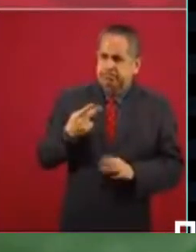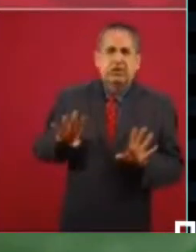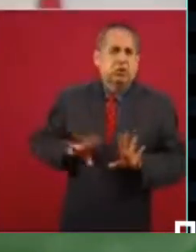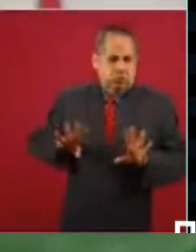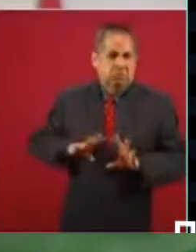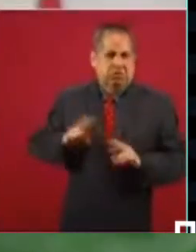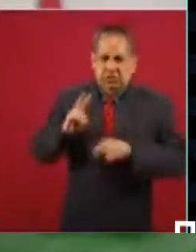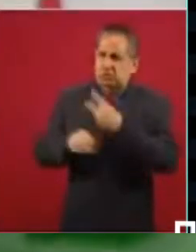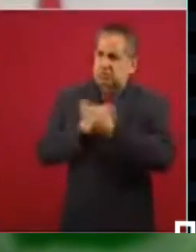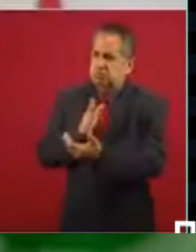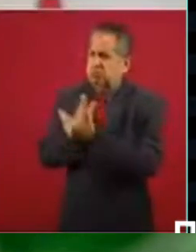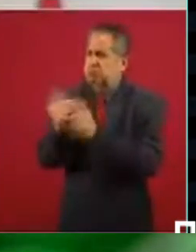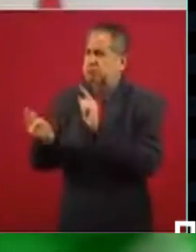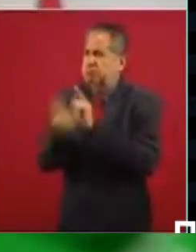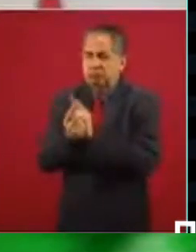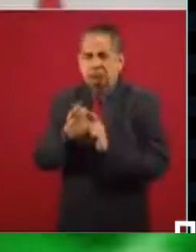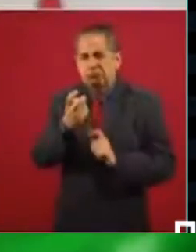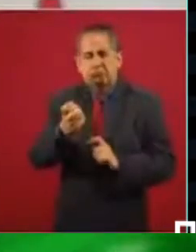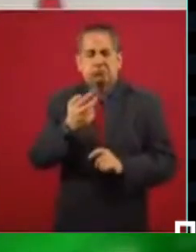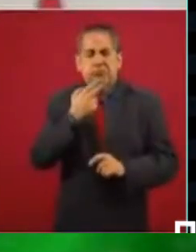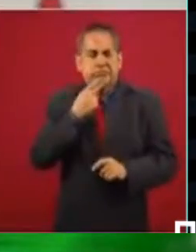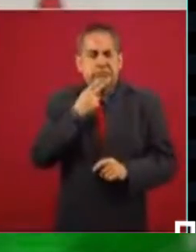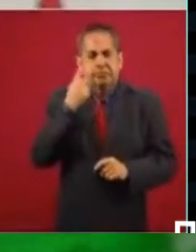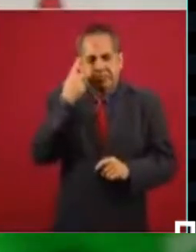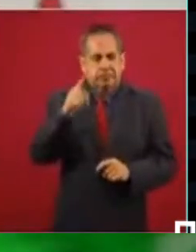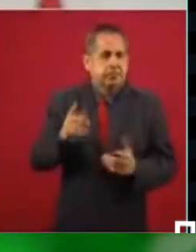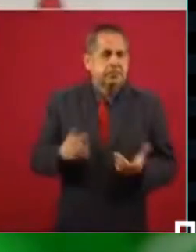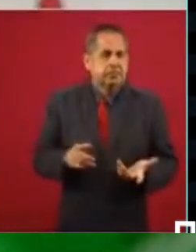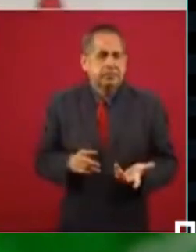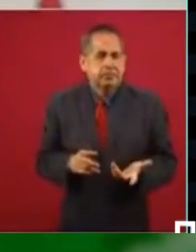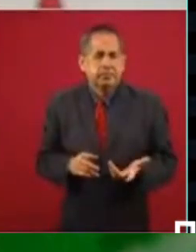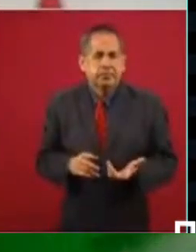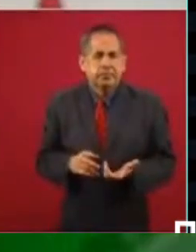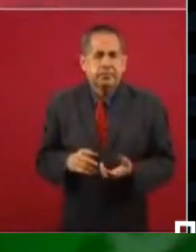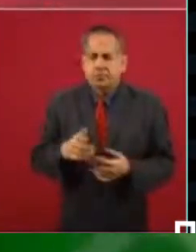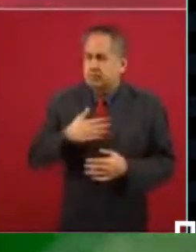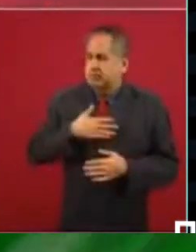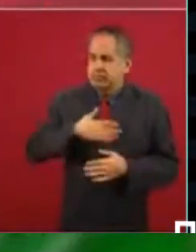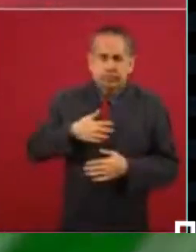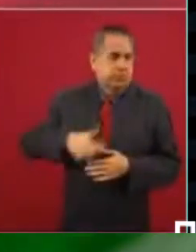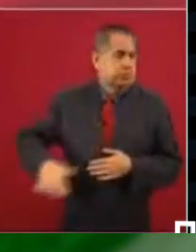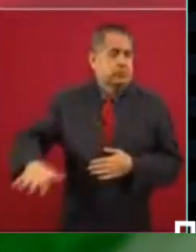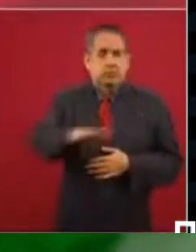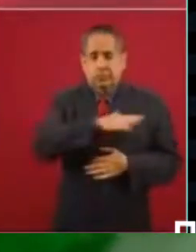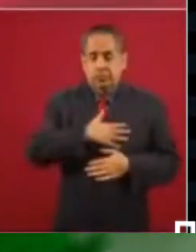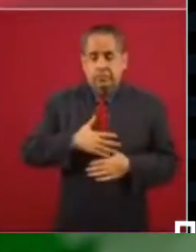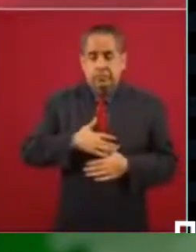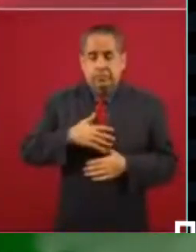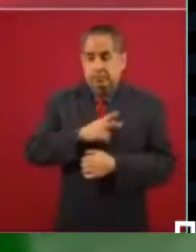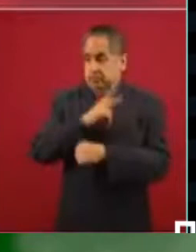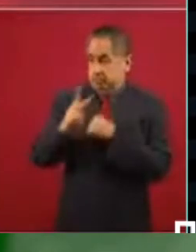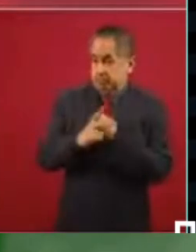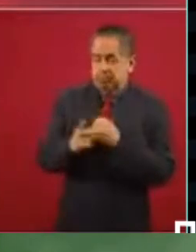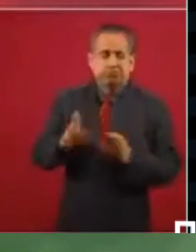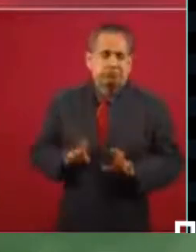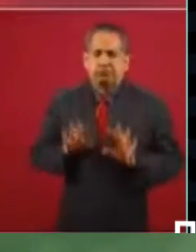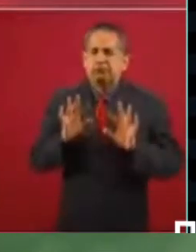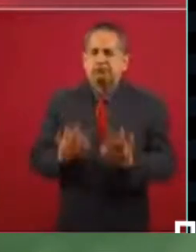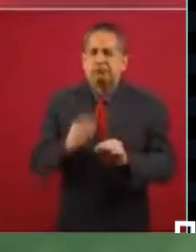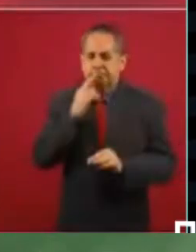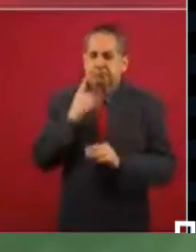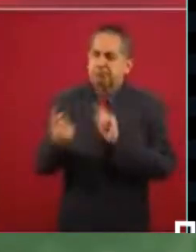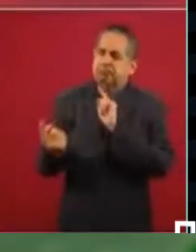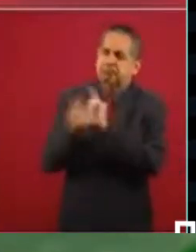que es conveniente para nuestro pueblo, el tener